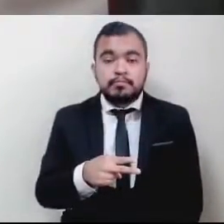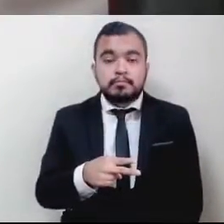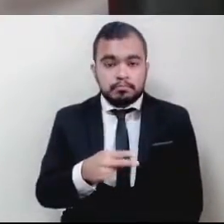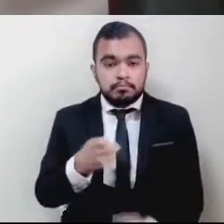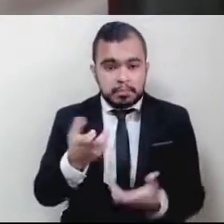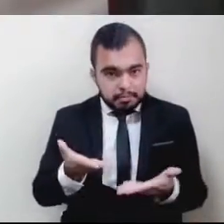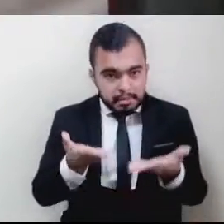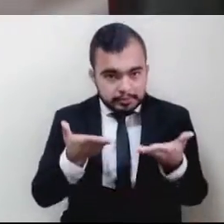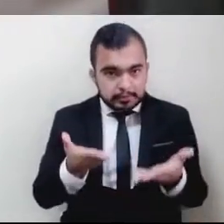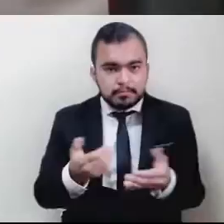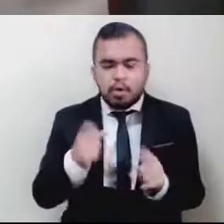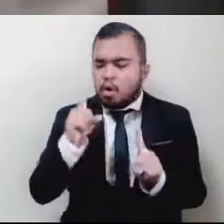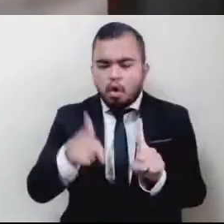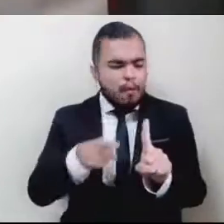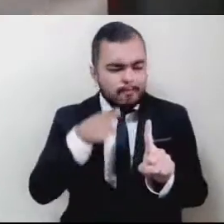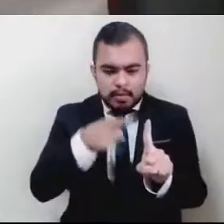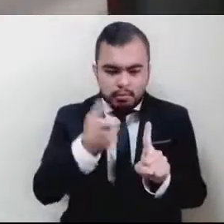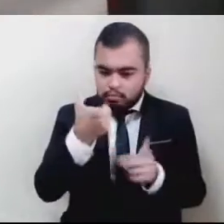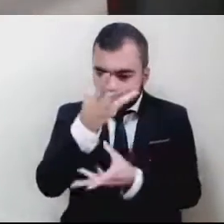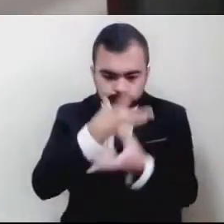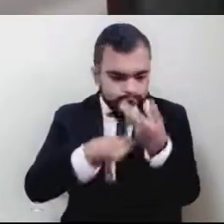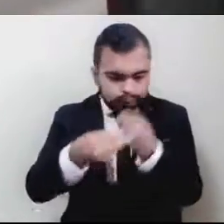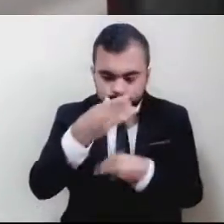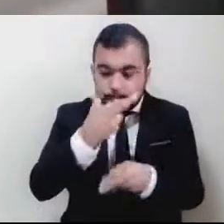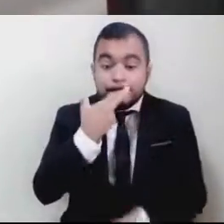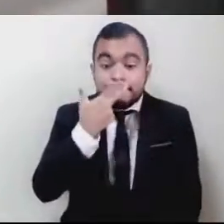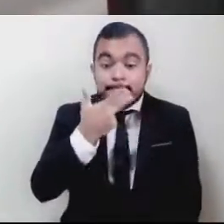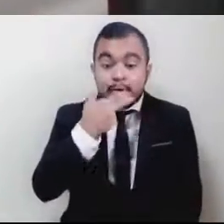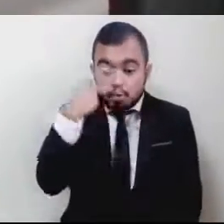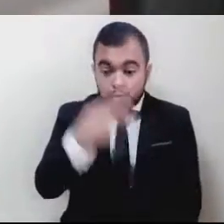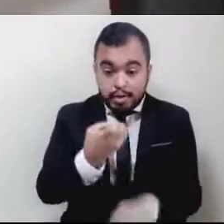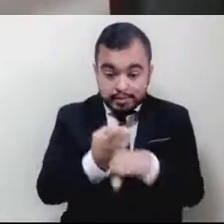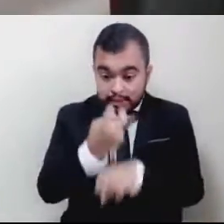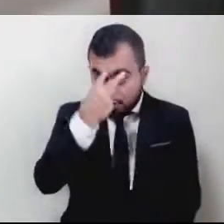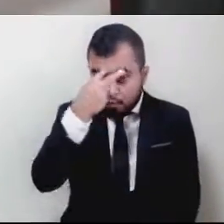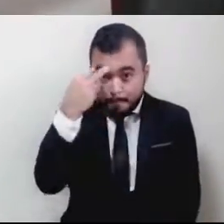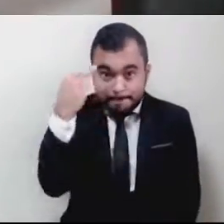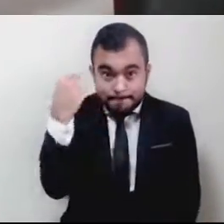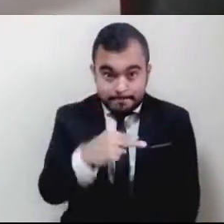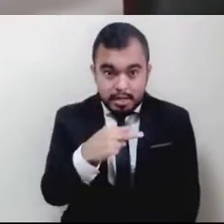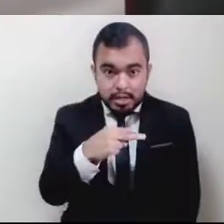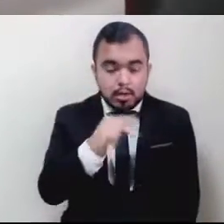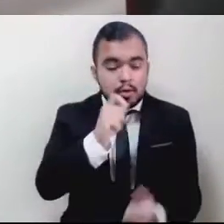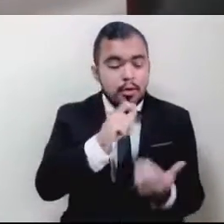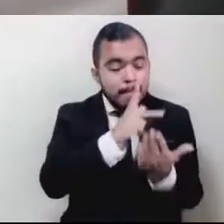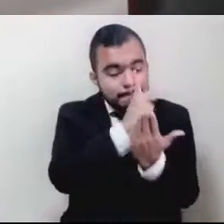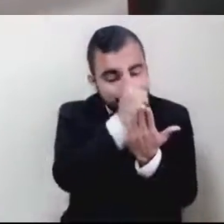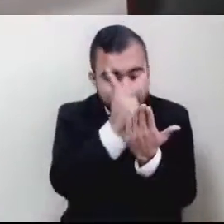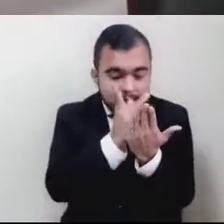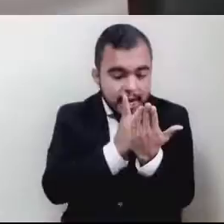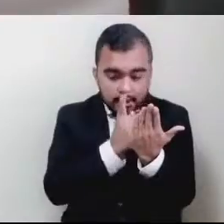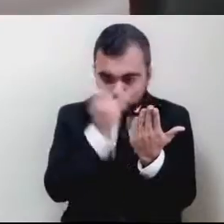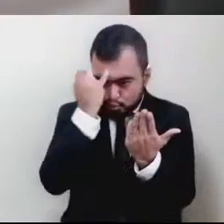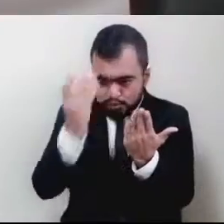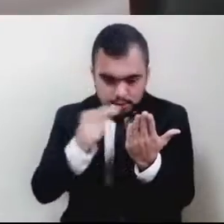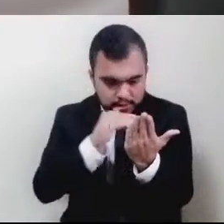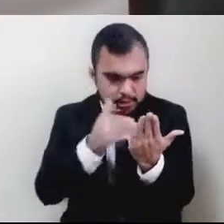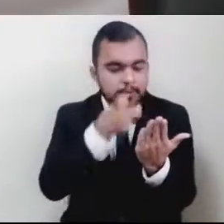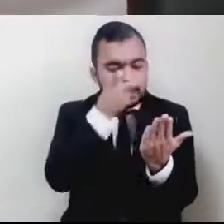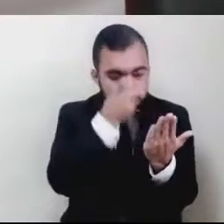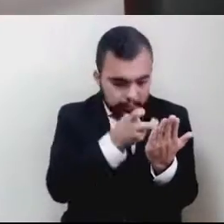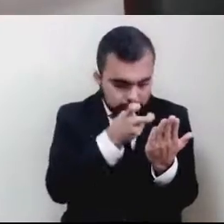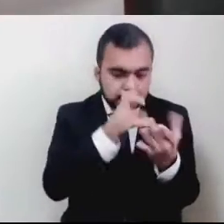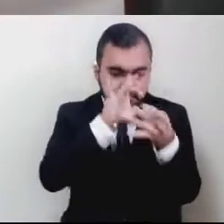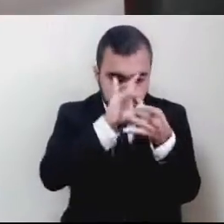fortalecer las finanzas públicas de la entidad, bajo las premisas de la planeación estratégica, el manejo eficiente,